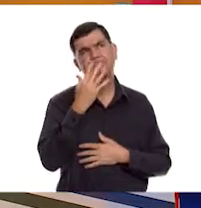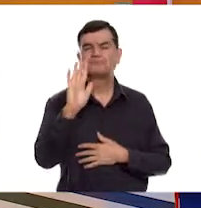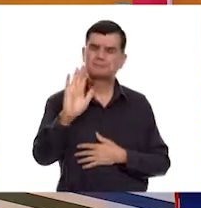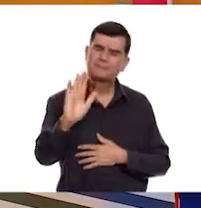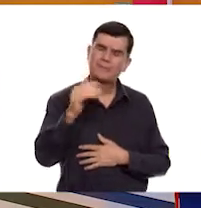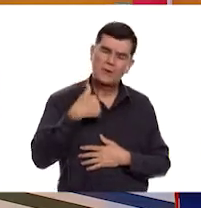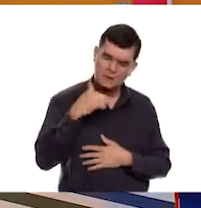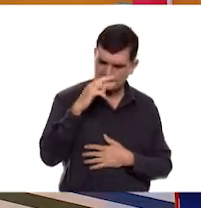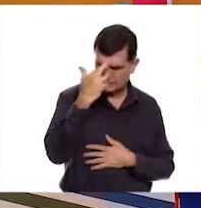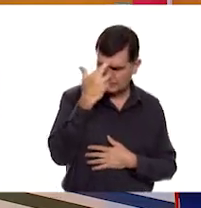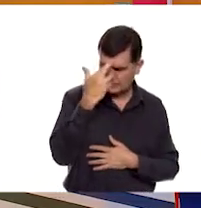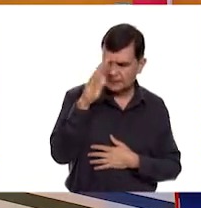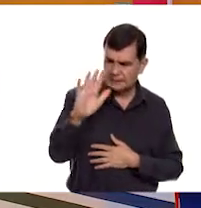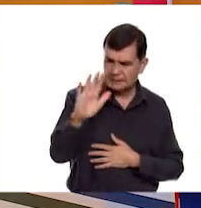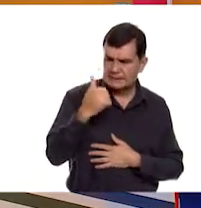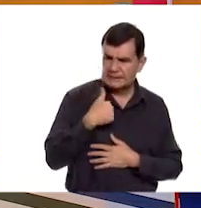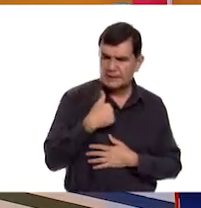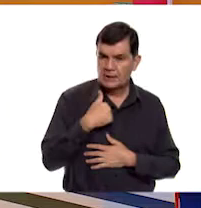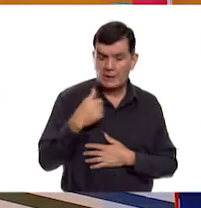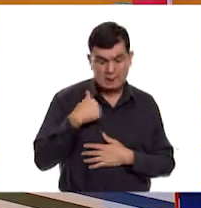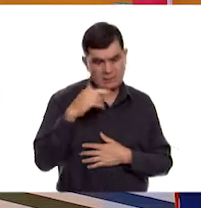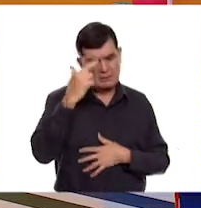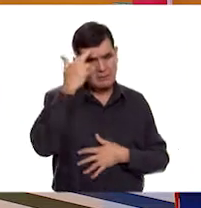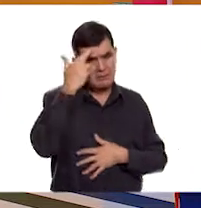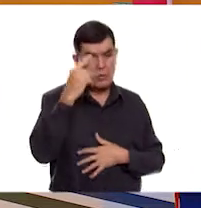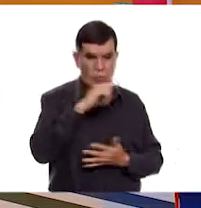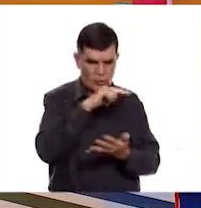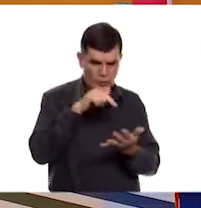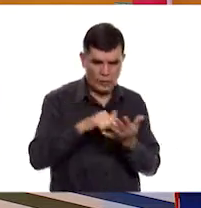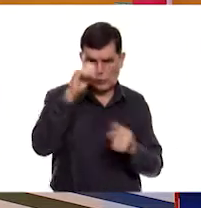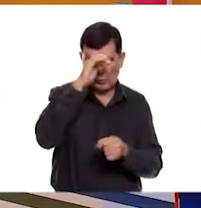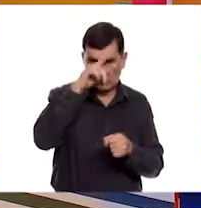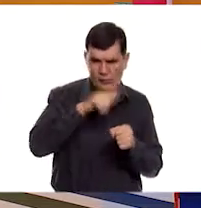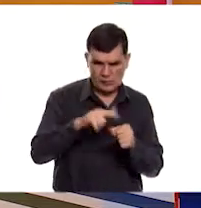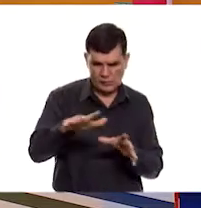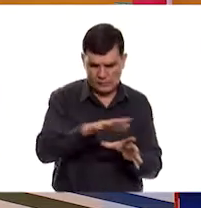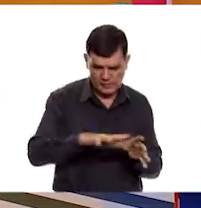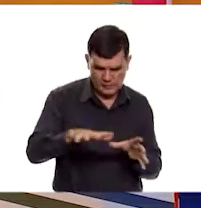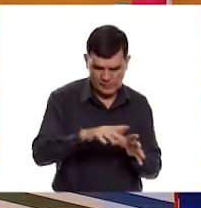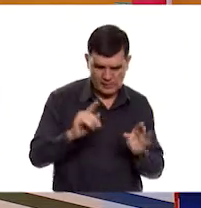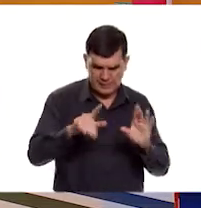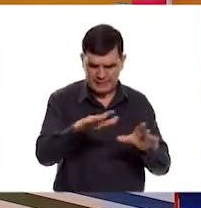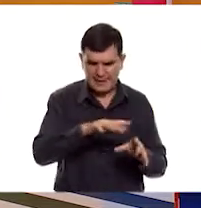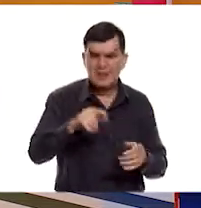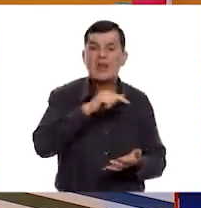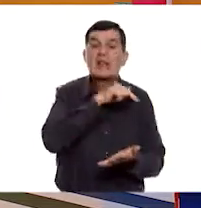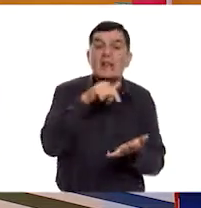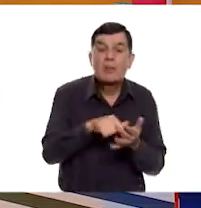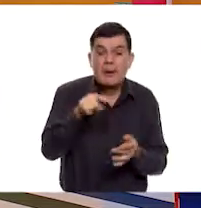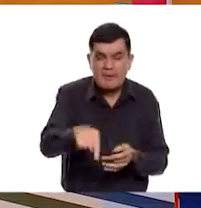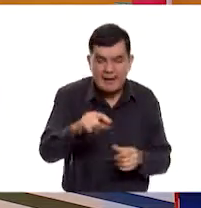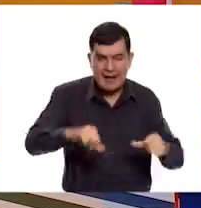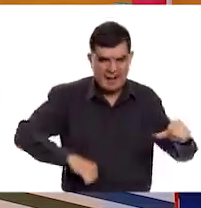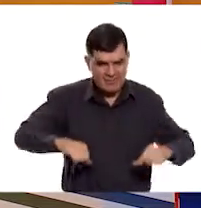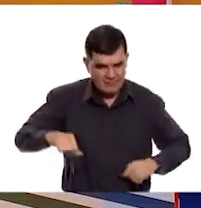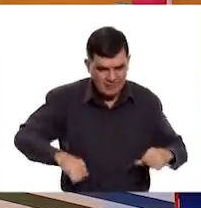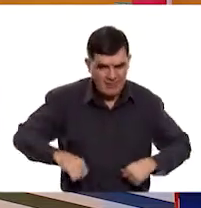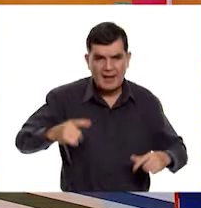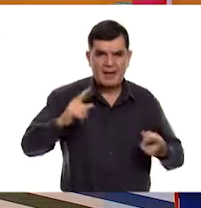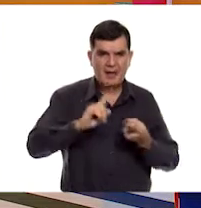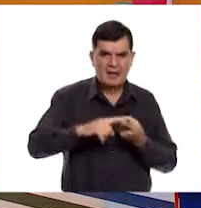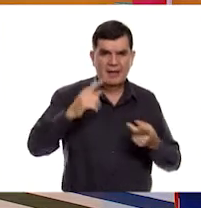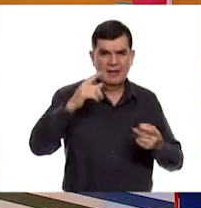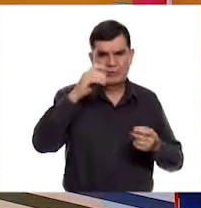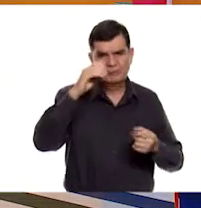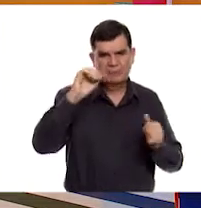ver, déjame acuerdo. A ver, si no mal recuerdo, un espacio cultural es un sitio destinado a realizar actividades artísticas y